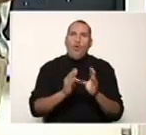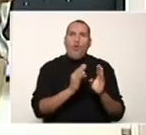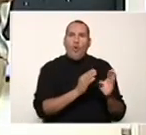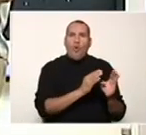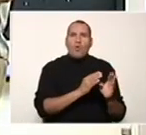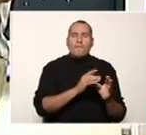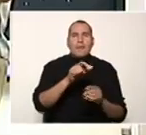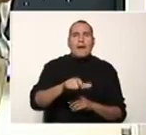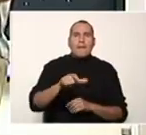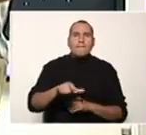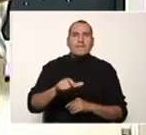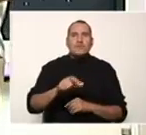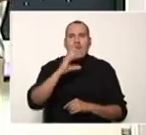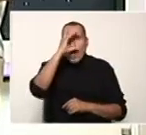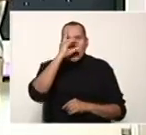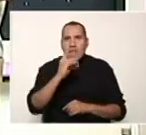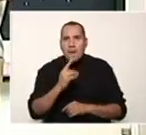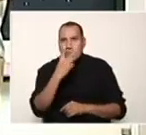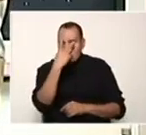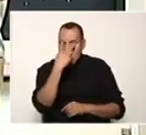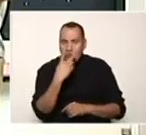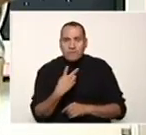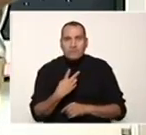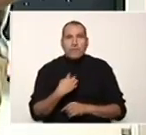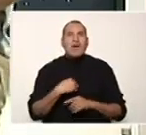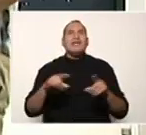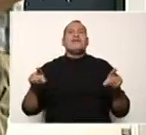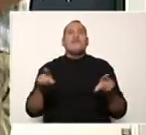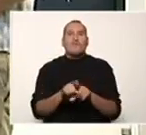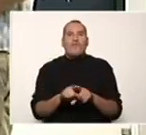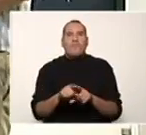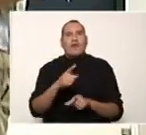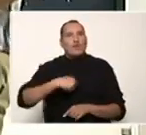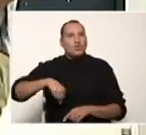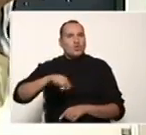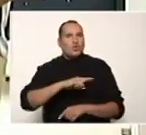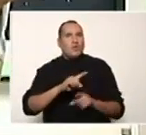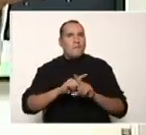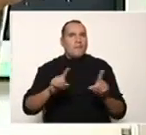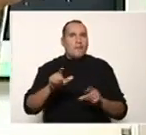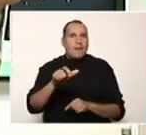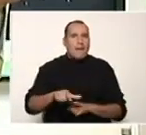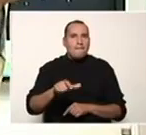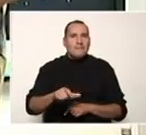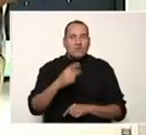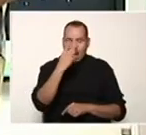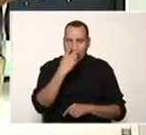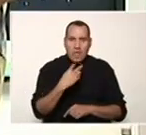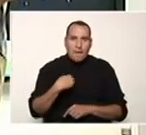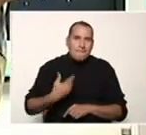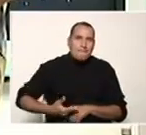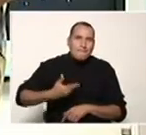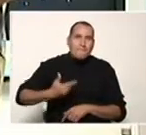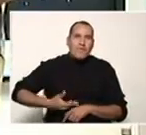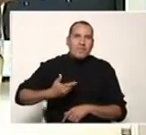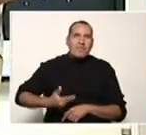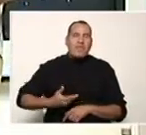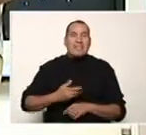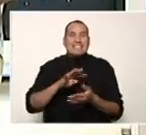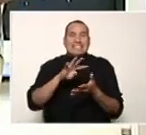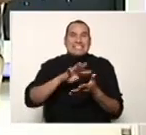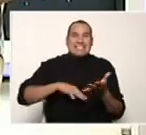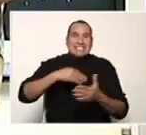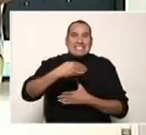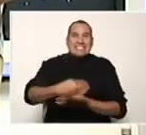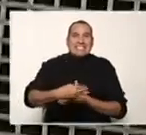discapacidad visual, como lo es para toda la población en general, para todos nosotros, pero para la población con discapacidad visual es fundamental. Si la caja aritmética